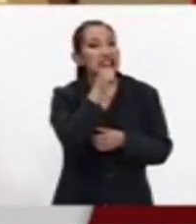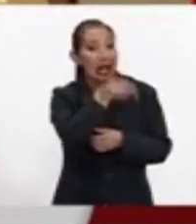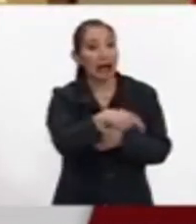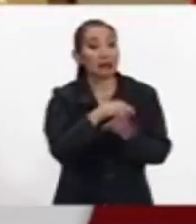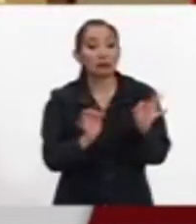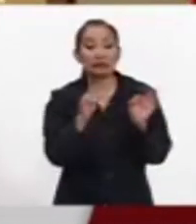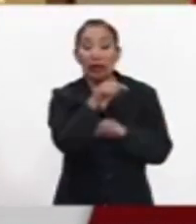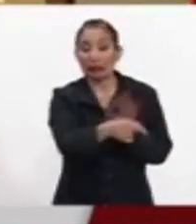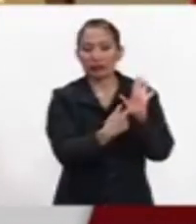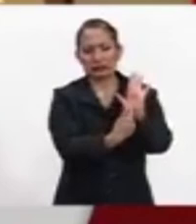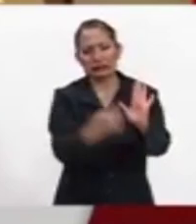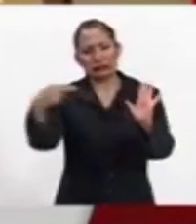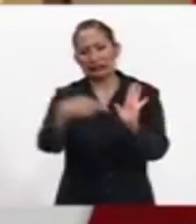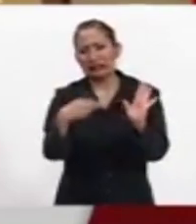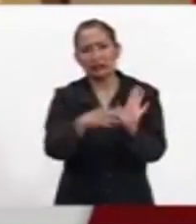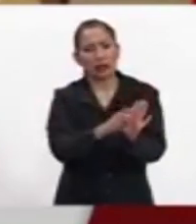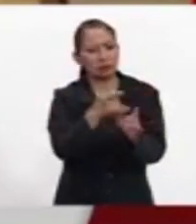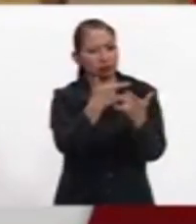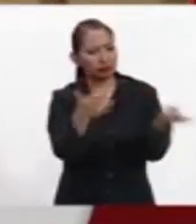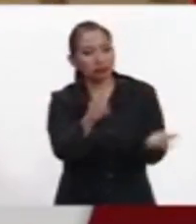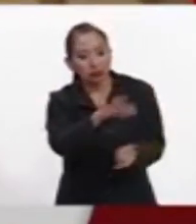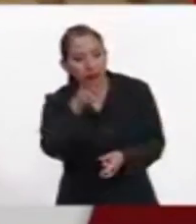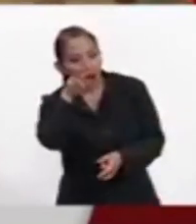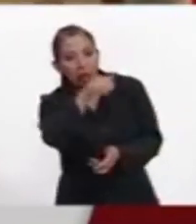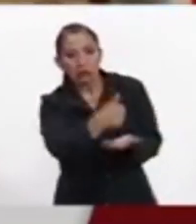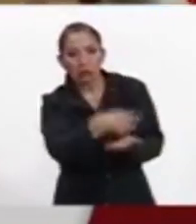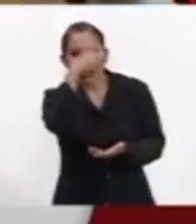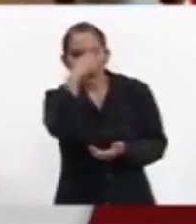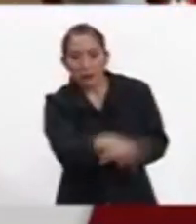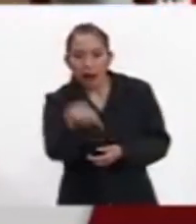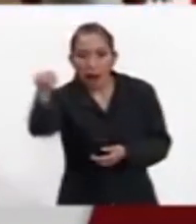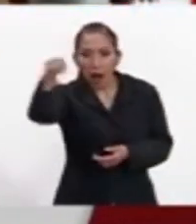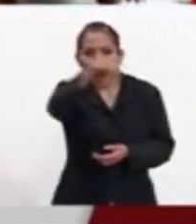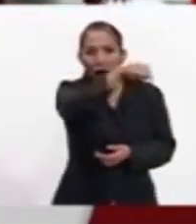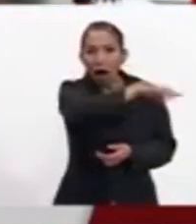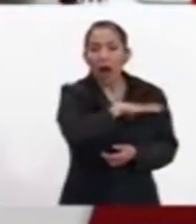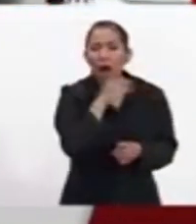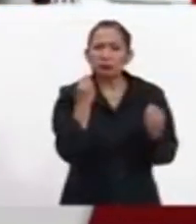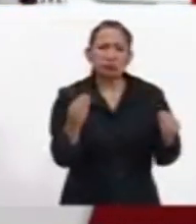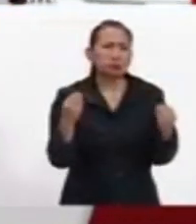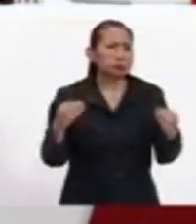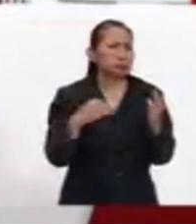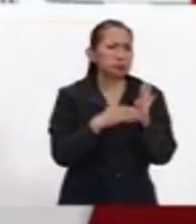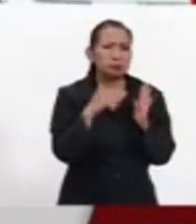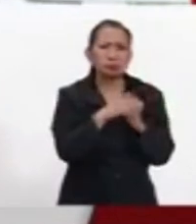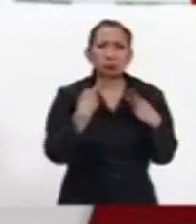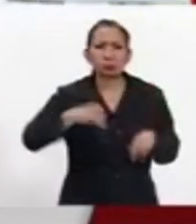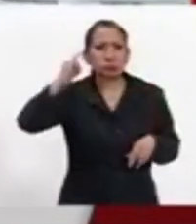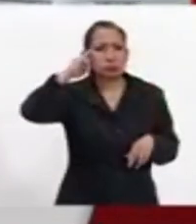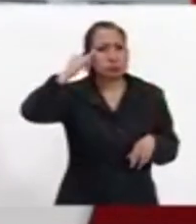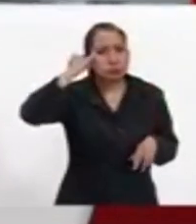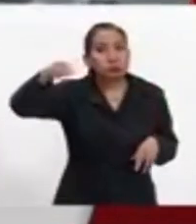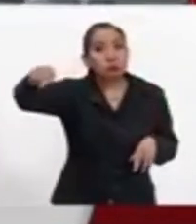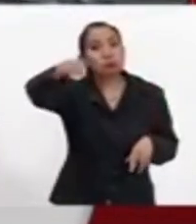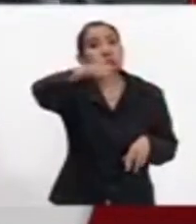sumamente revelador, como en la Ciudad de México hay miles y millones de indígenas